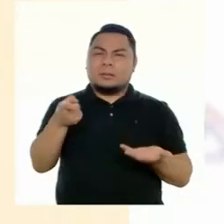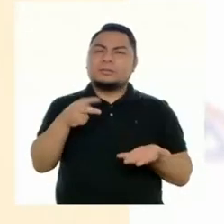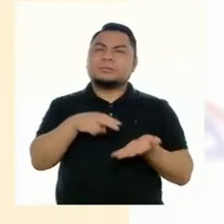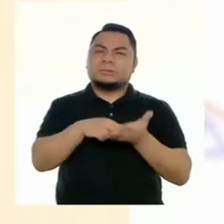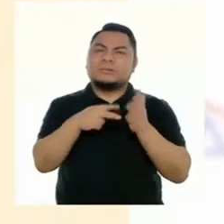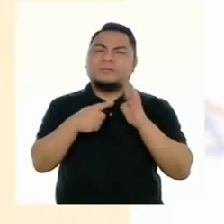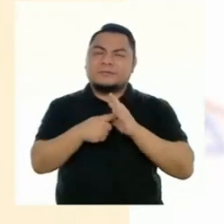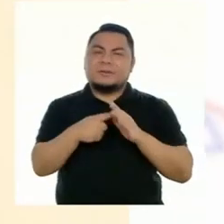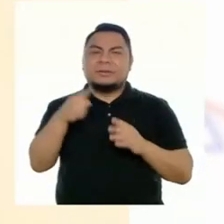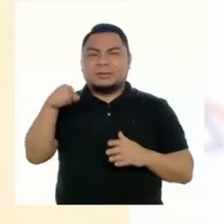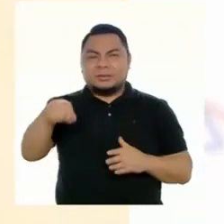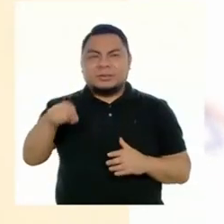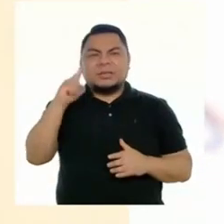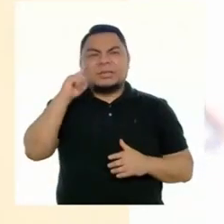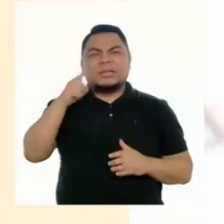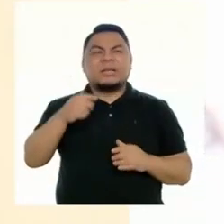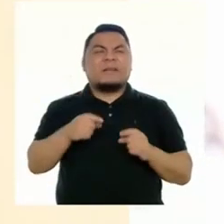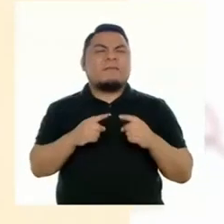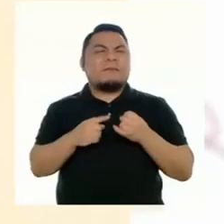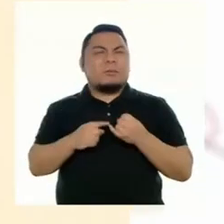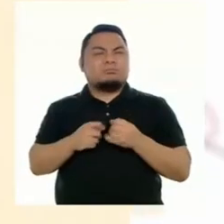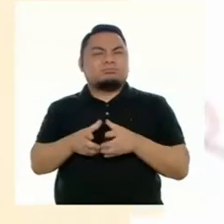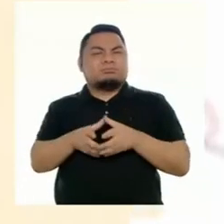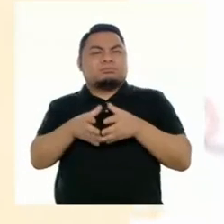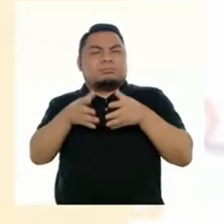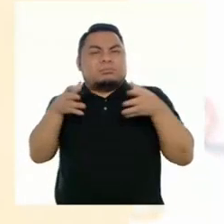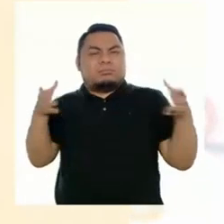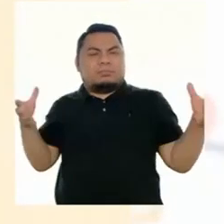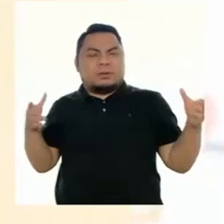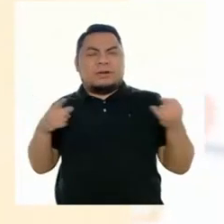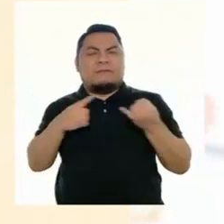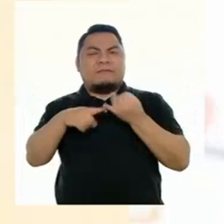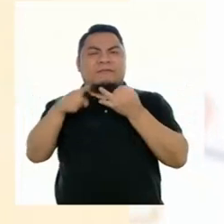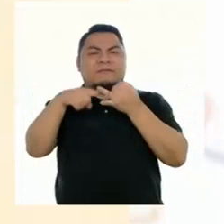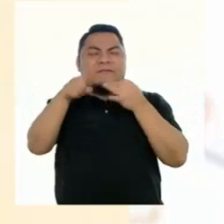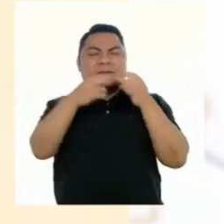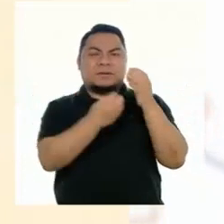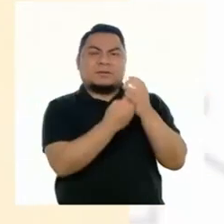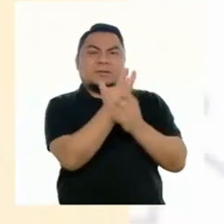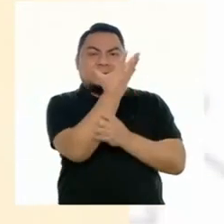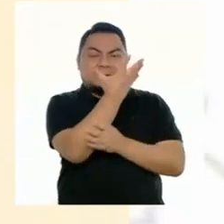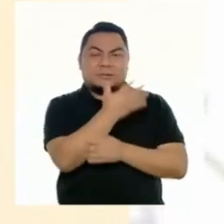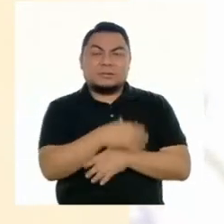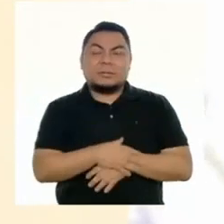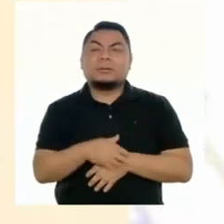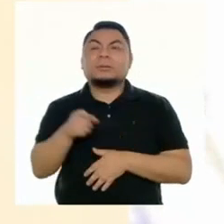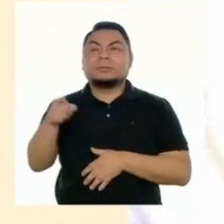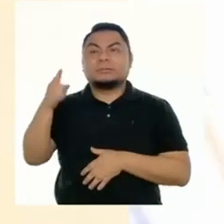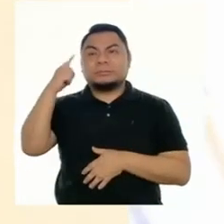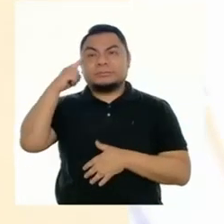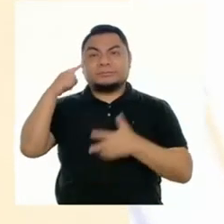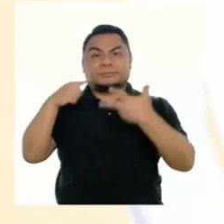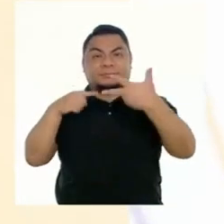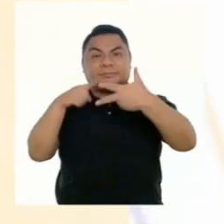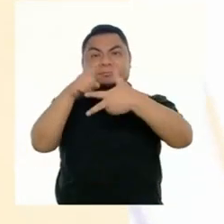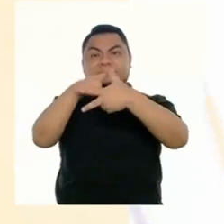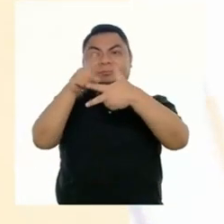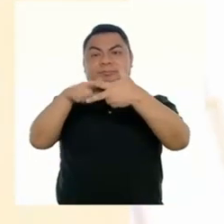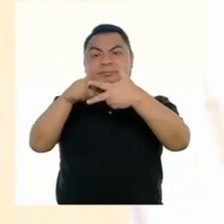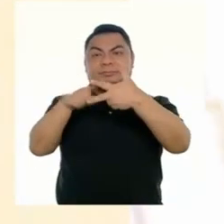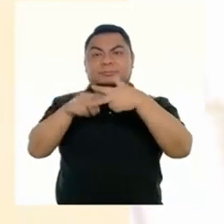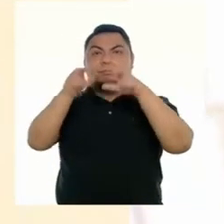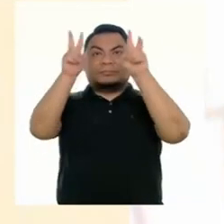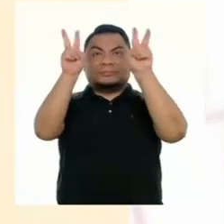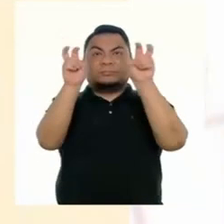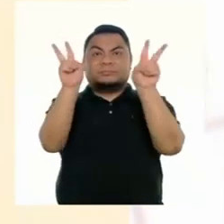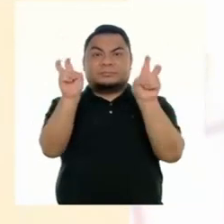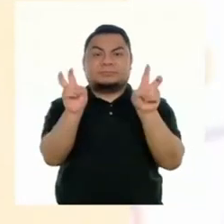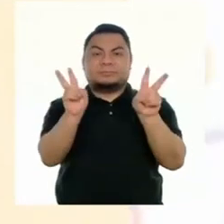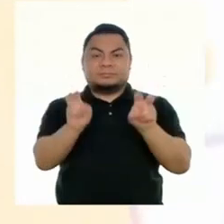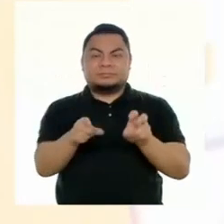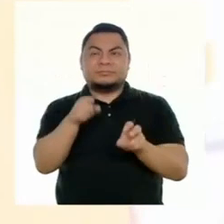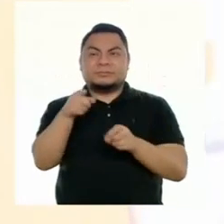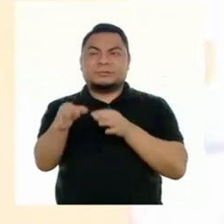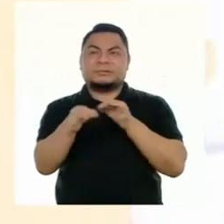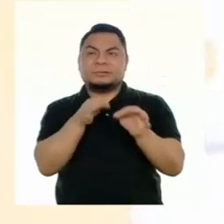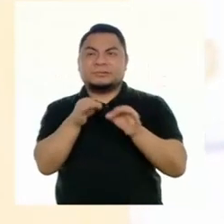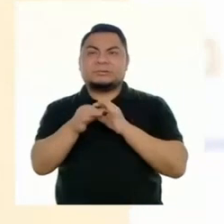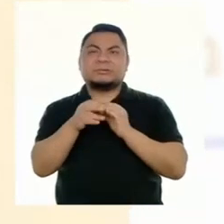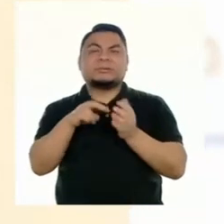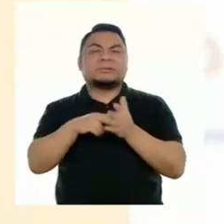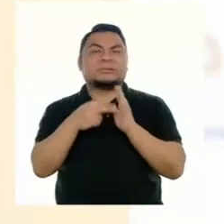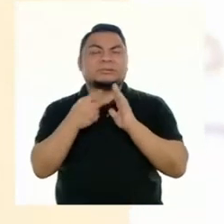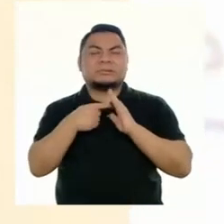significa exactamente esa megadiversidad. Y tiene tres subtítulos que creo que explican de manera más detallada en qué